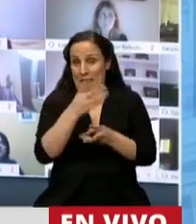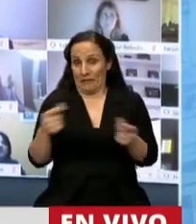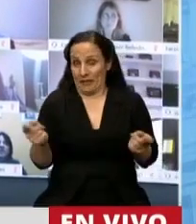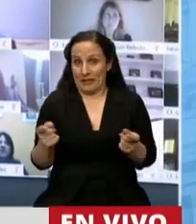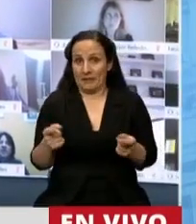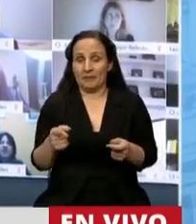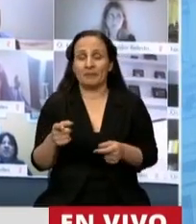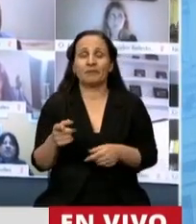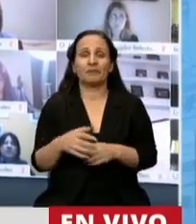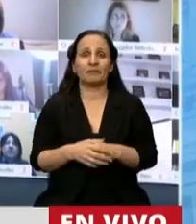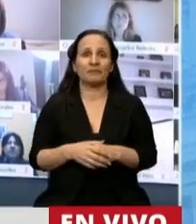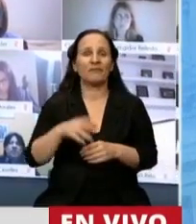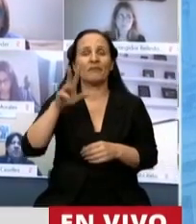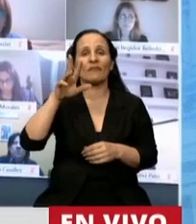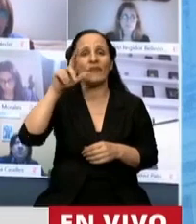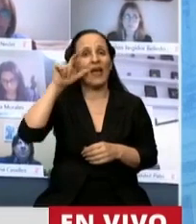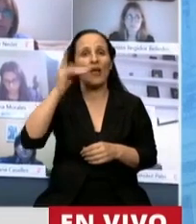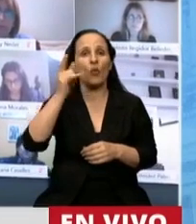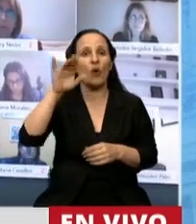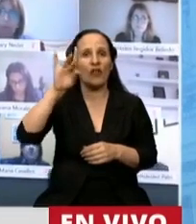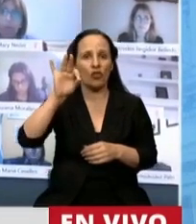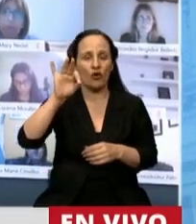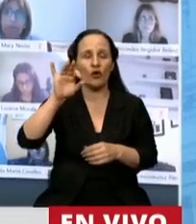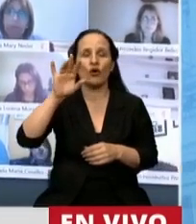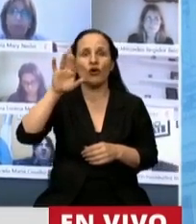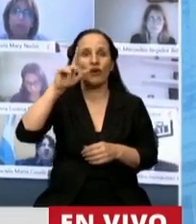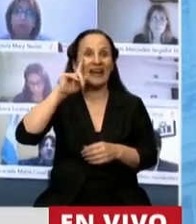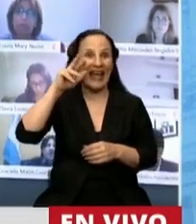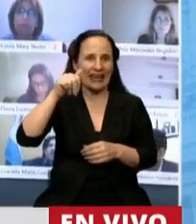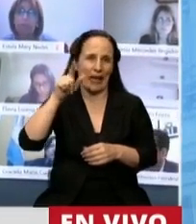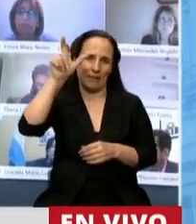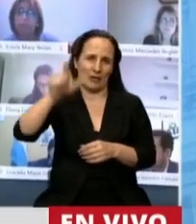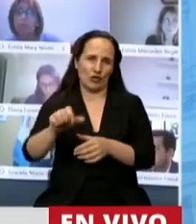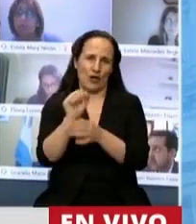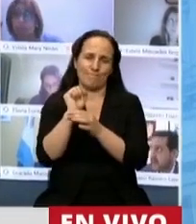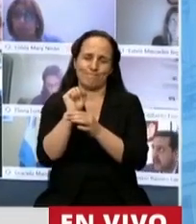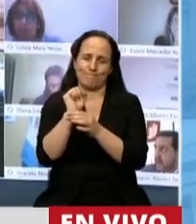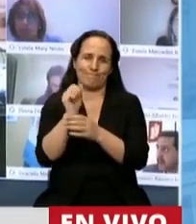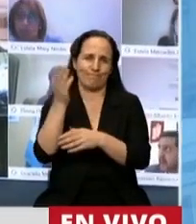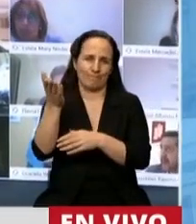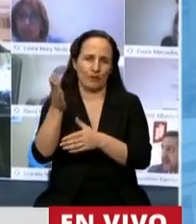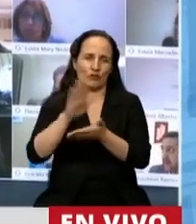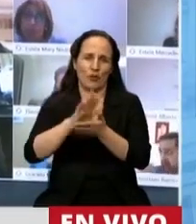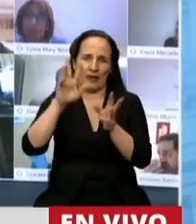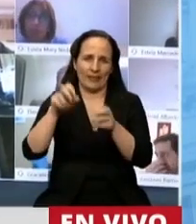presidente. Eduardo Reina, conocido consultor especializado en comunicación política,